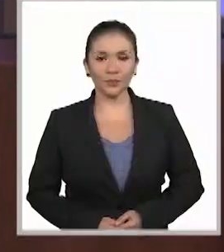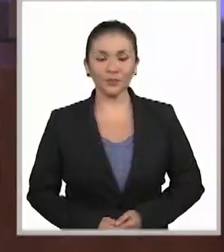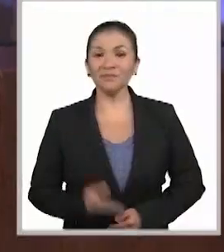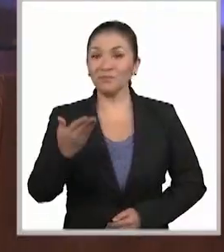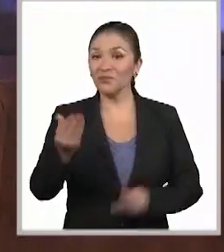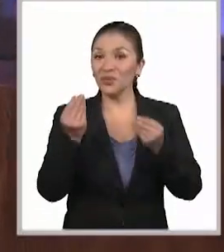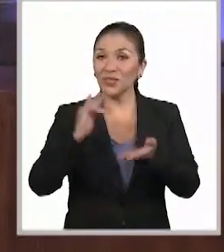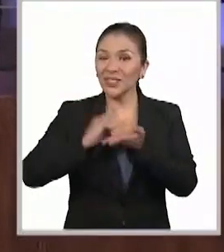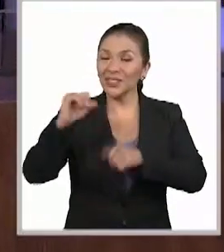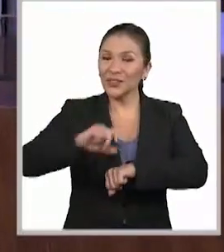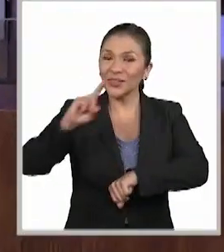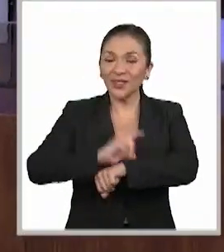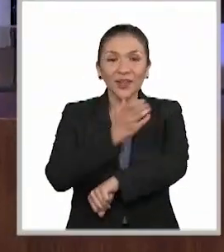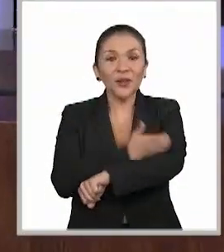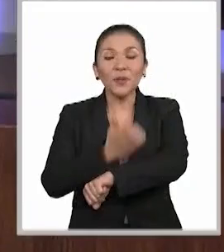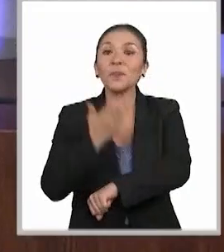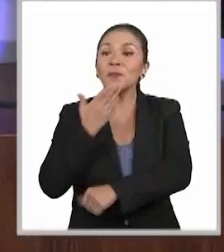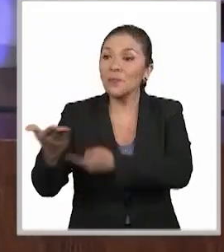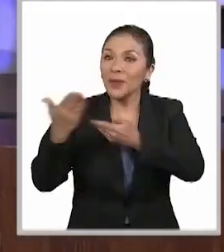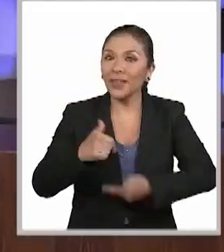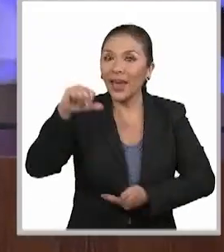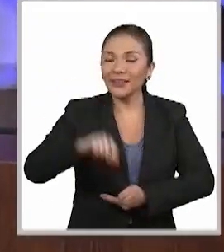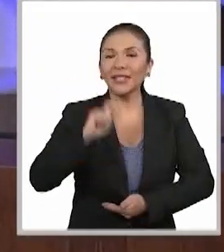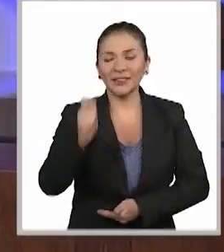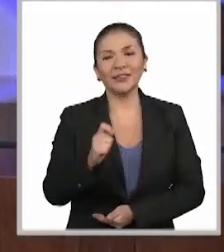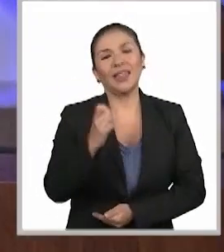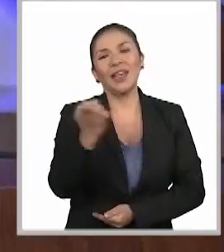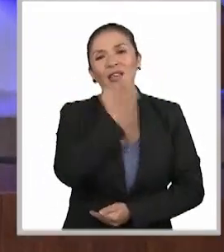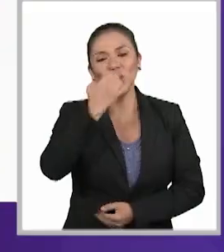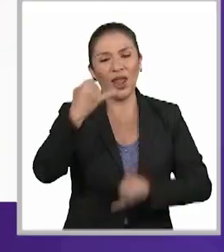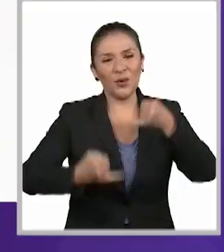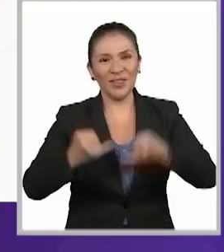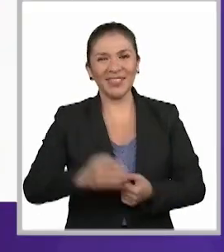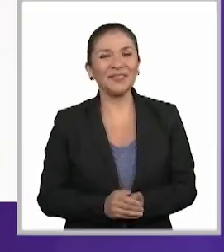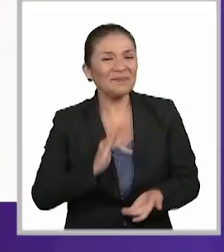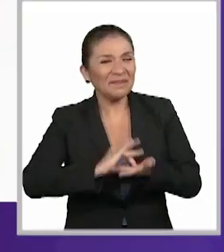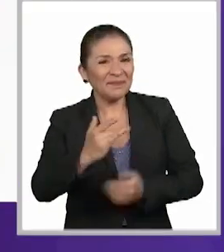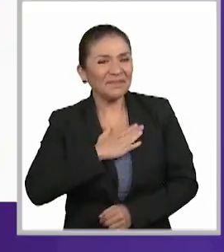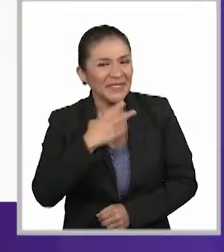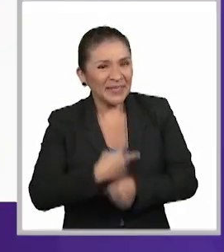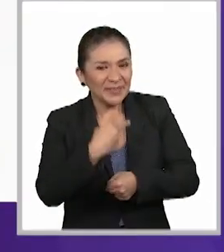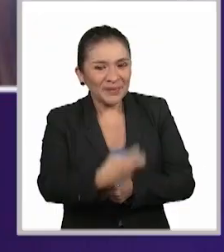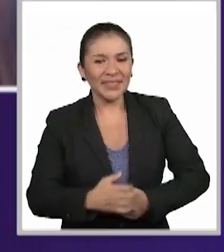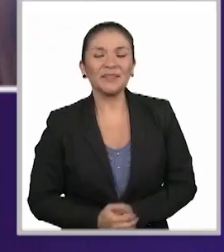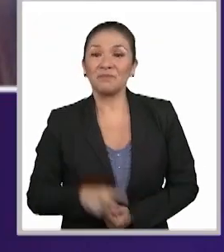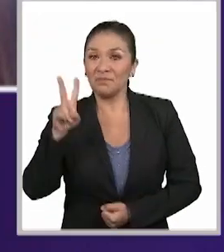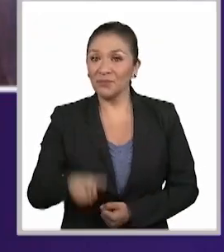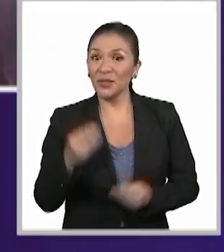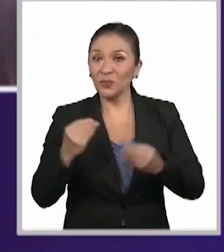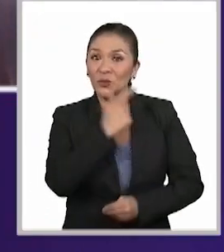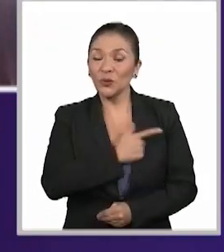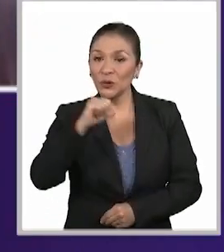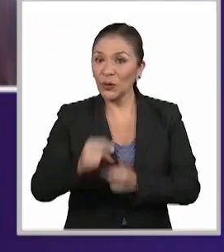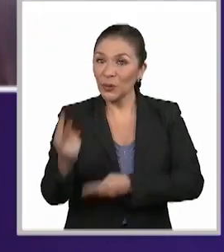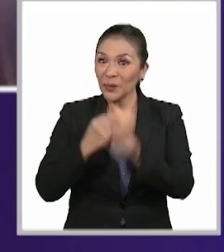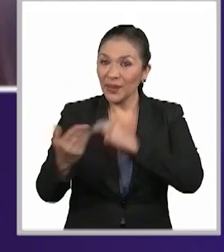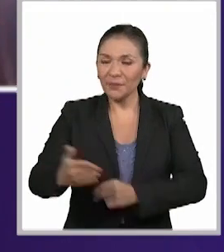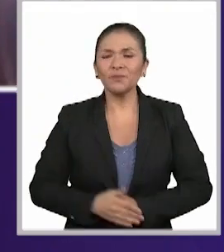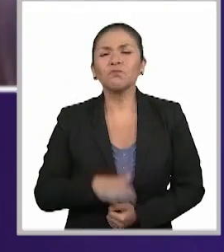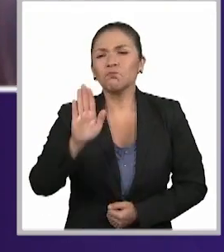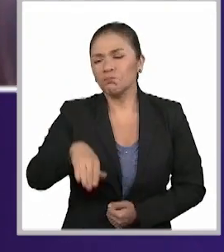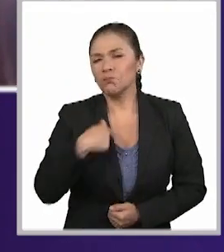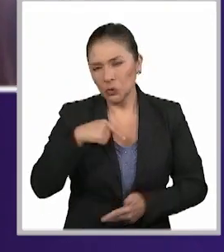Paula, muchísimas gracias por acompañarnos y bienvenida a tu programa Escuela Judicial. Gracias por invitarme. Es un gusto tenerte por acá.